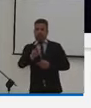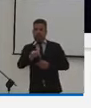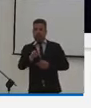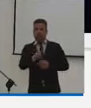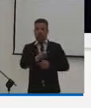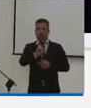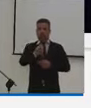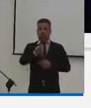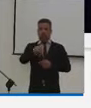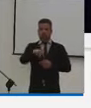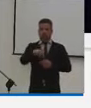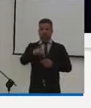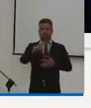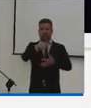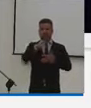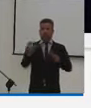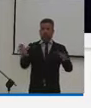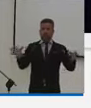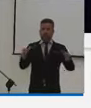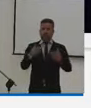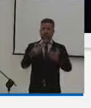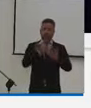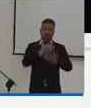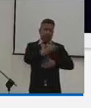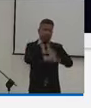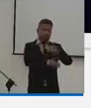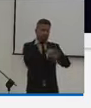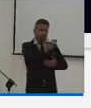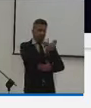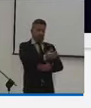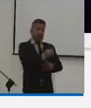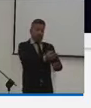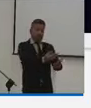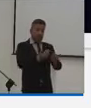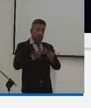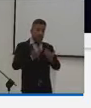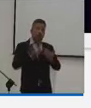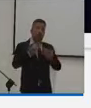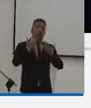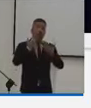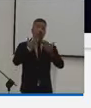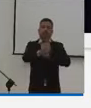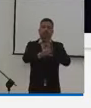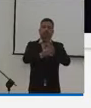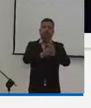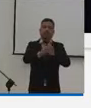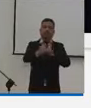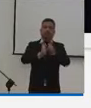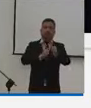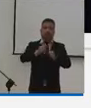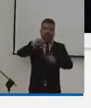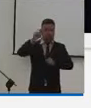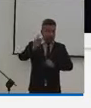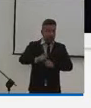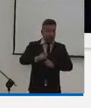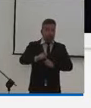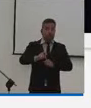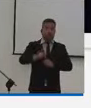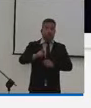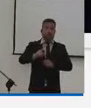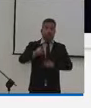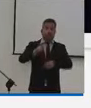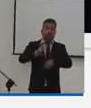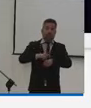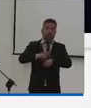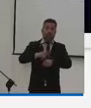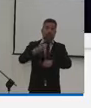Rodríguez y Juan Andrés Ríos. Gracias, ministro, por depositarnos. Desde el